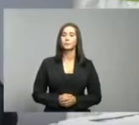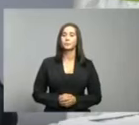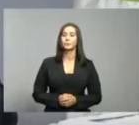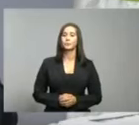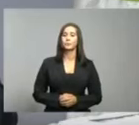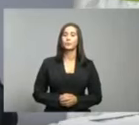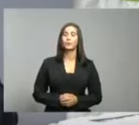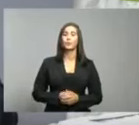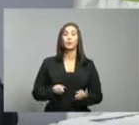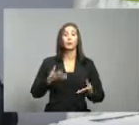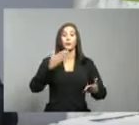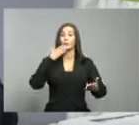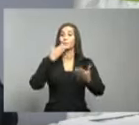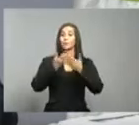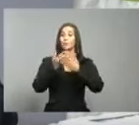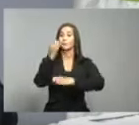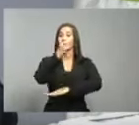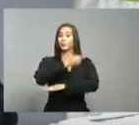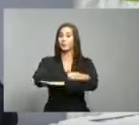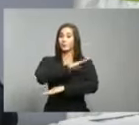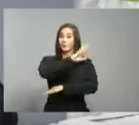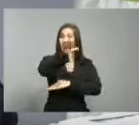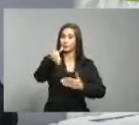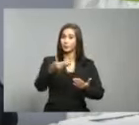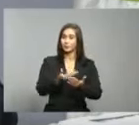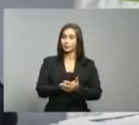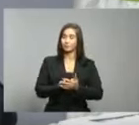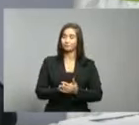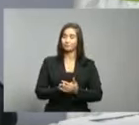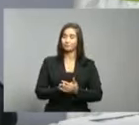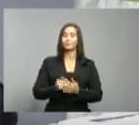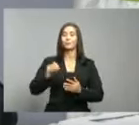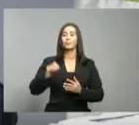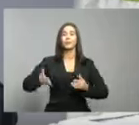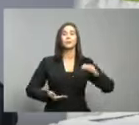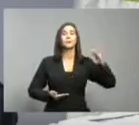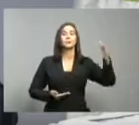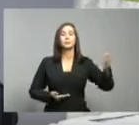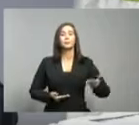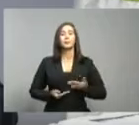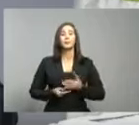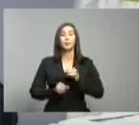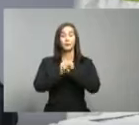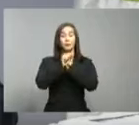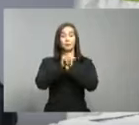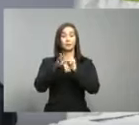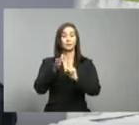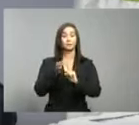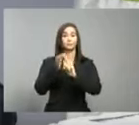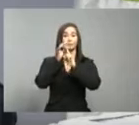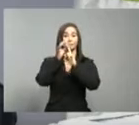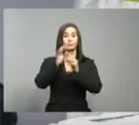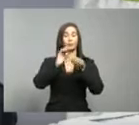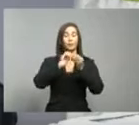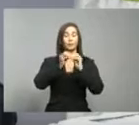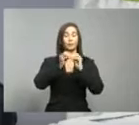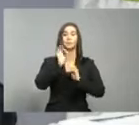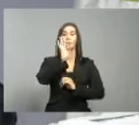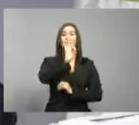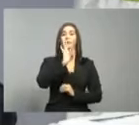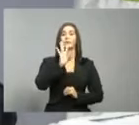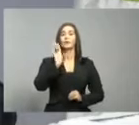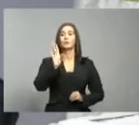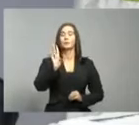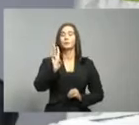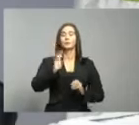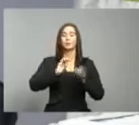Muy buenos días a todos, sean bienvenidos y bienvenidas a la emisión del boletín número 97 de